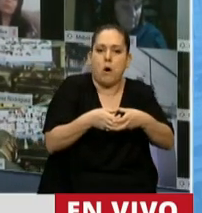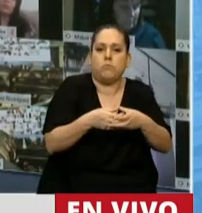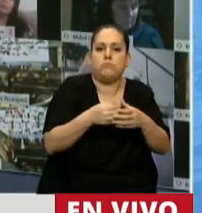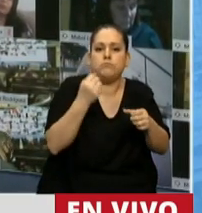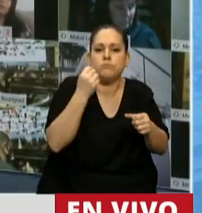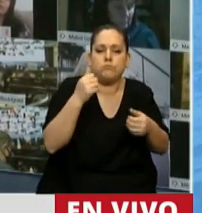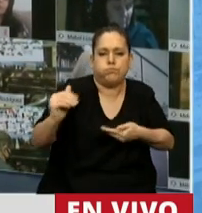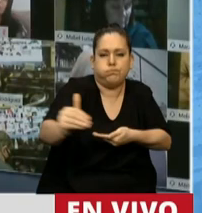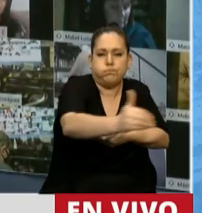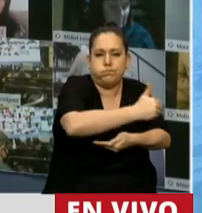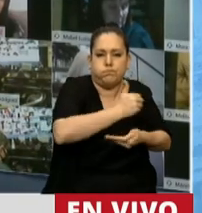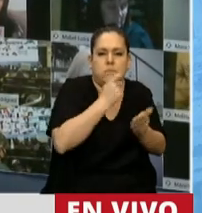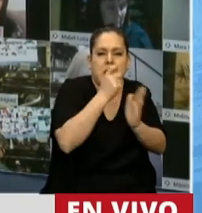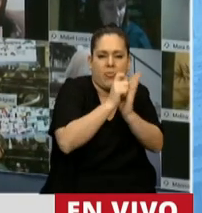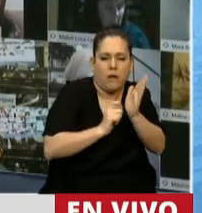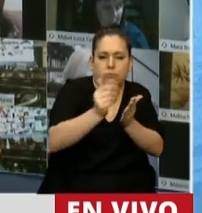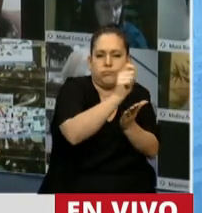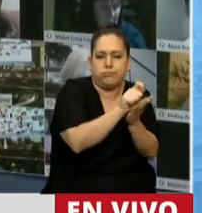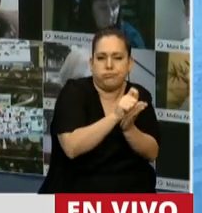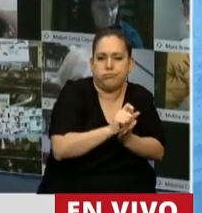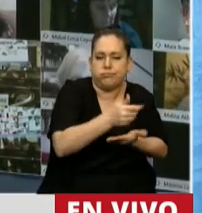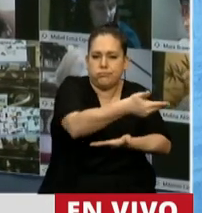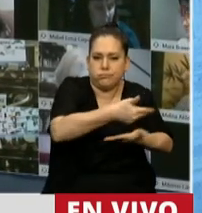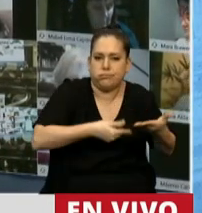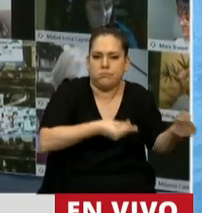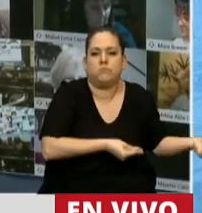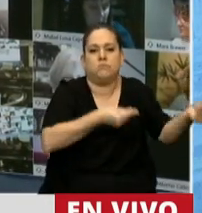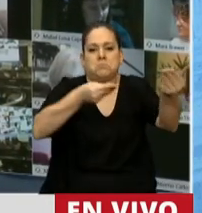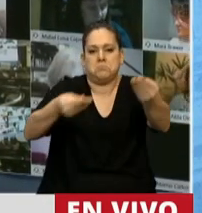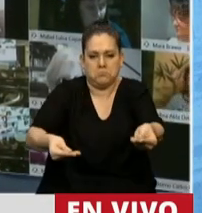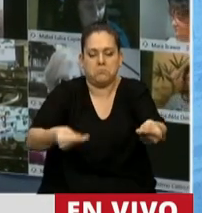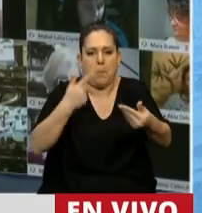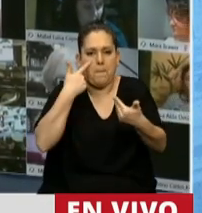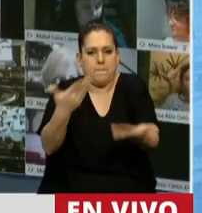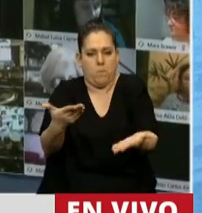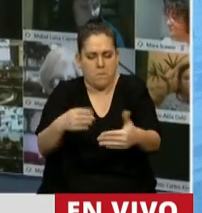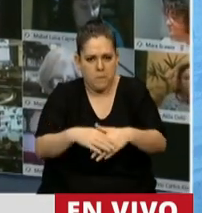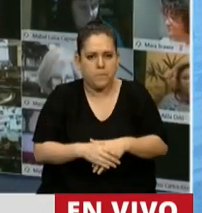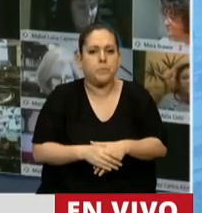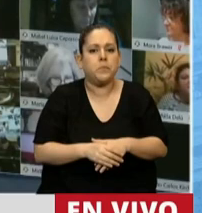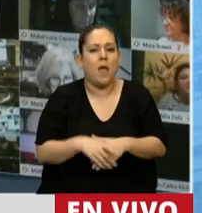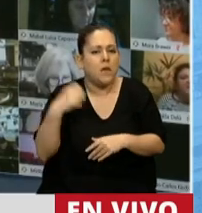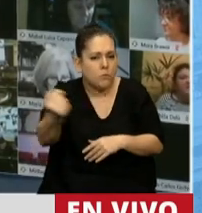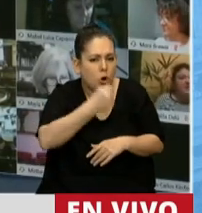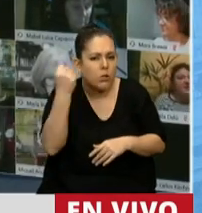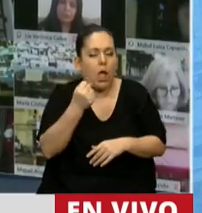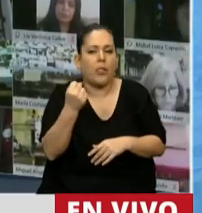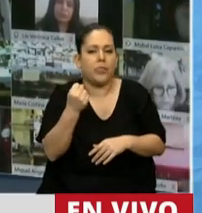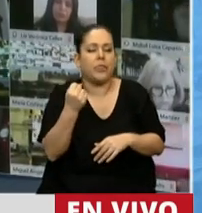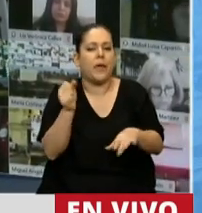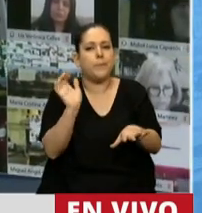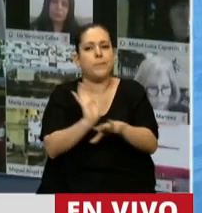trabajo. Y es importante destacar, presidente, que no solamente se